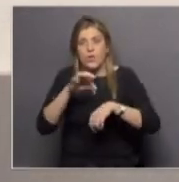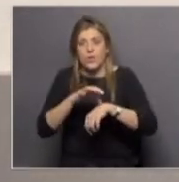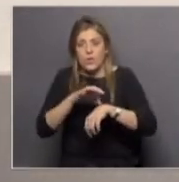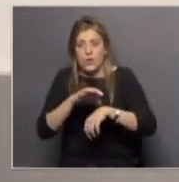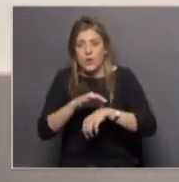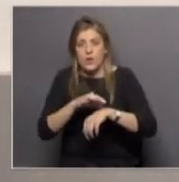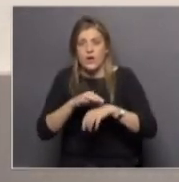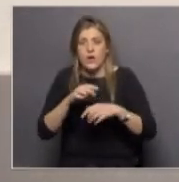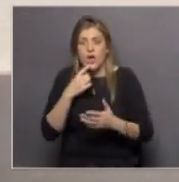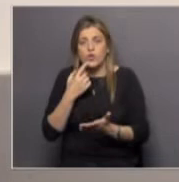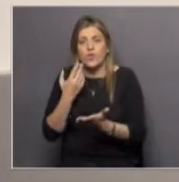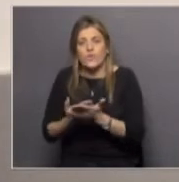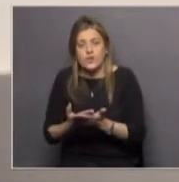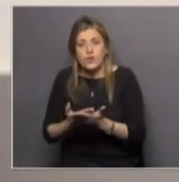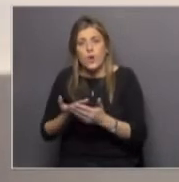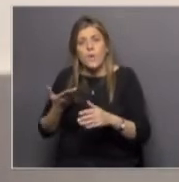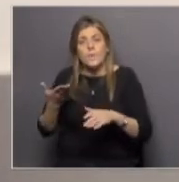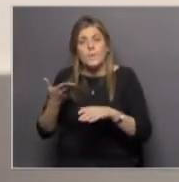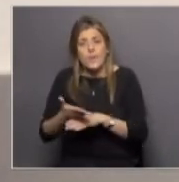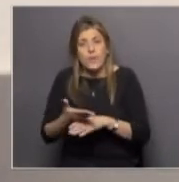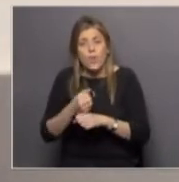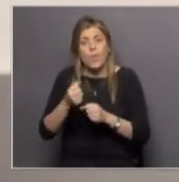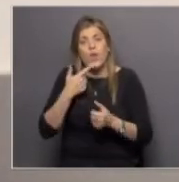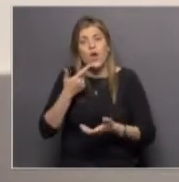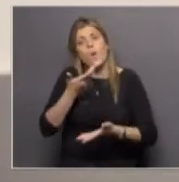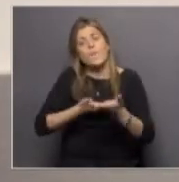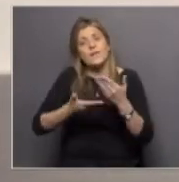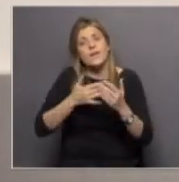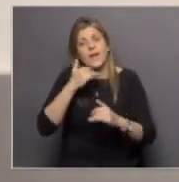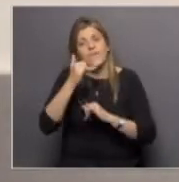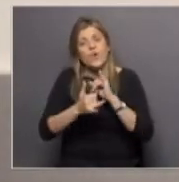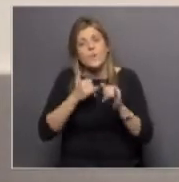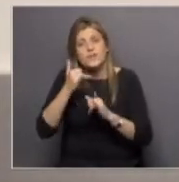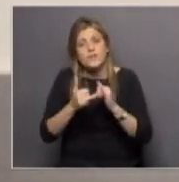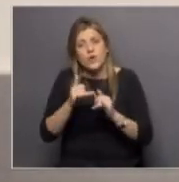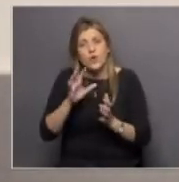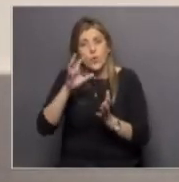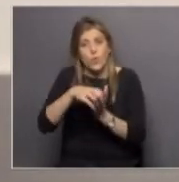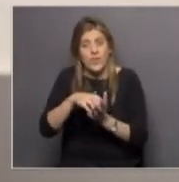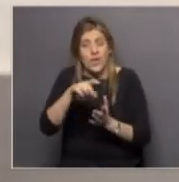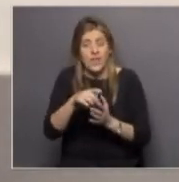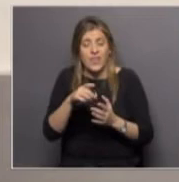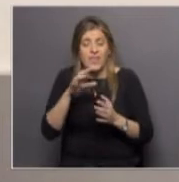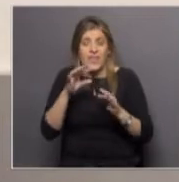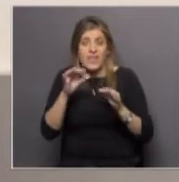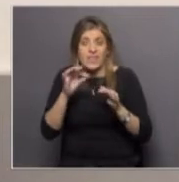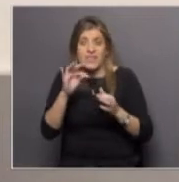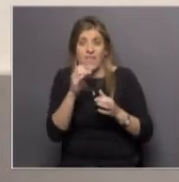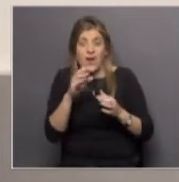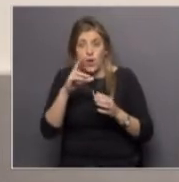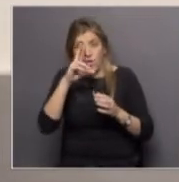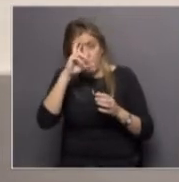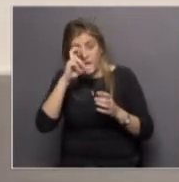Laura Jambi nos ofreció nos pidió que compartiéramos la información de que la unidad de cesación de tabaquismo del hospital de